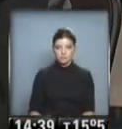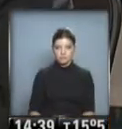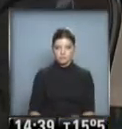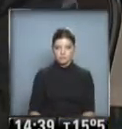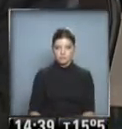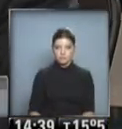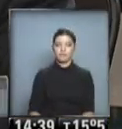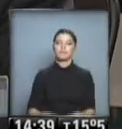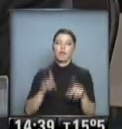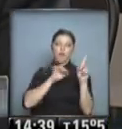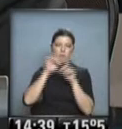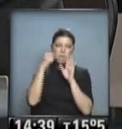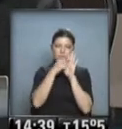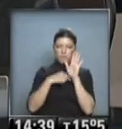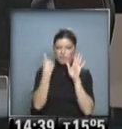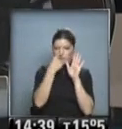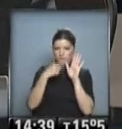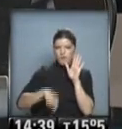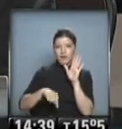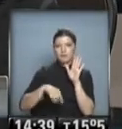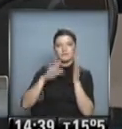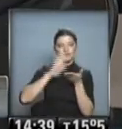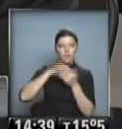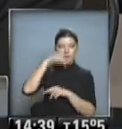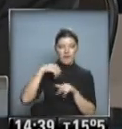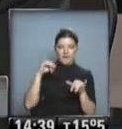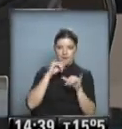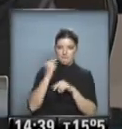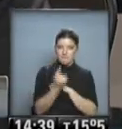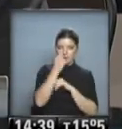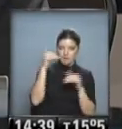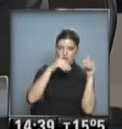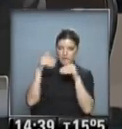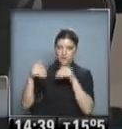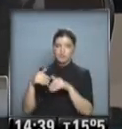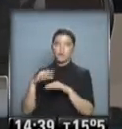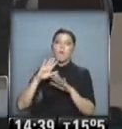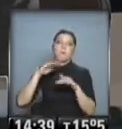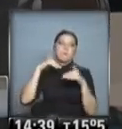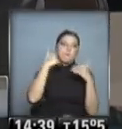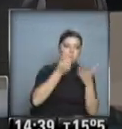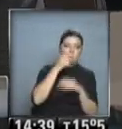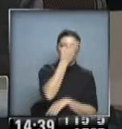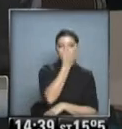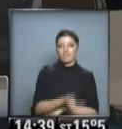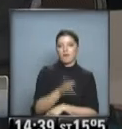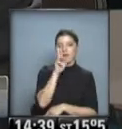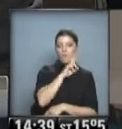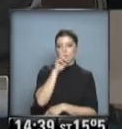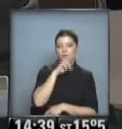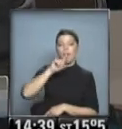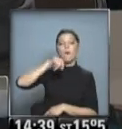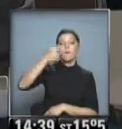Hay varios factores y varias lecturas de esta elección primaria que le juegan a favor de Bachelet y su proyección a volver a la